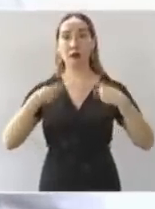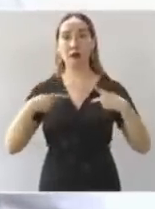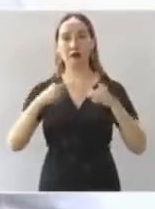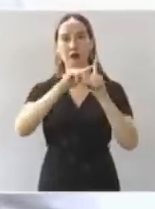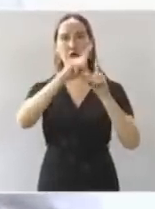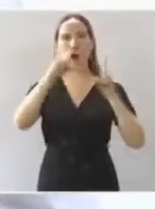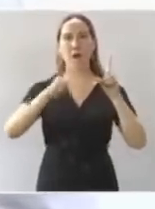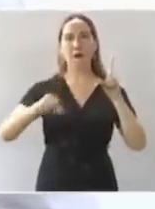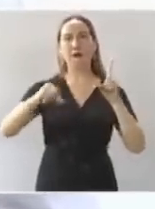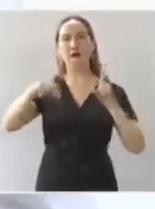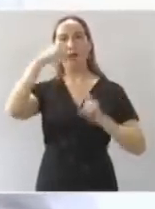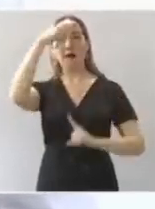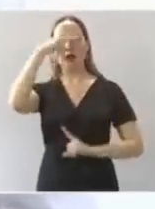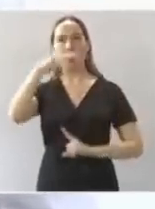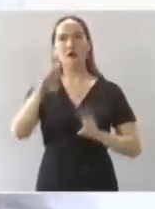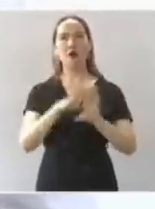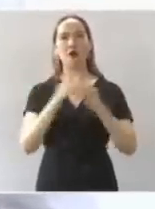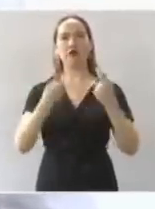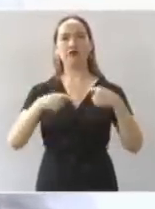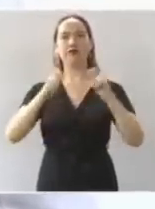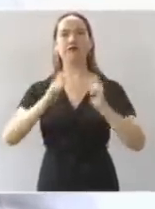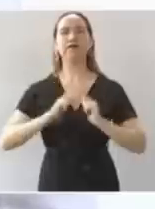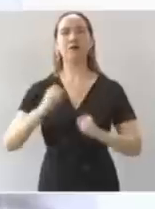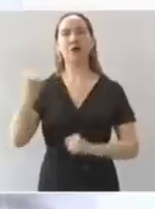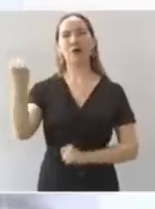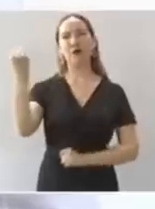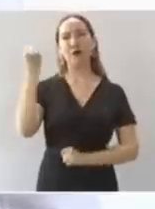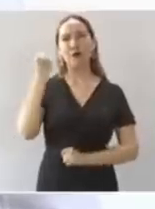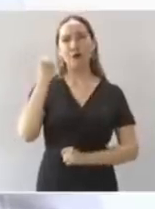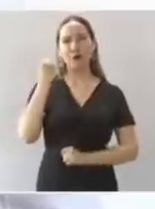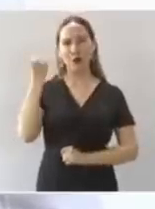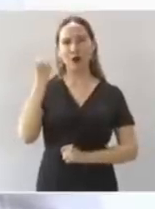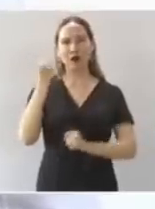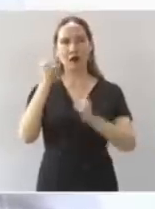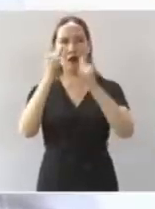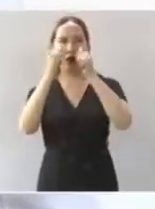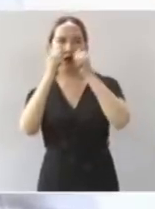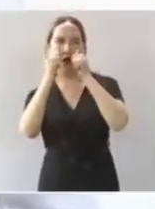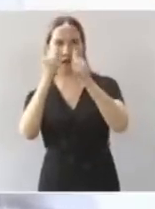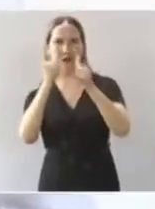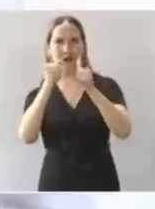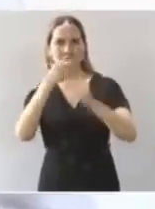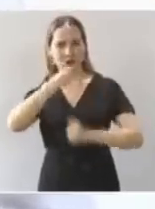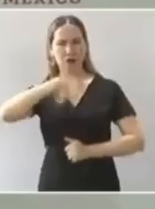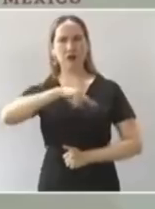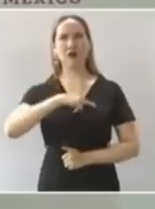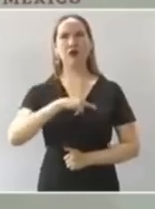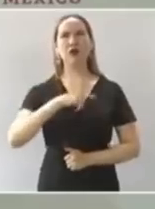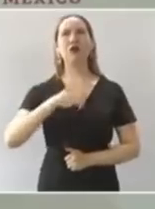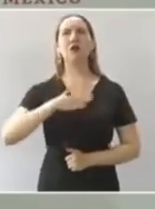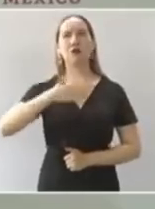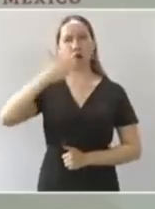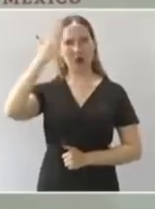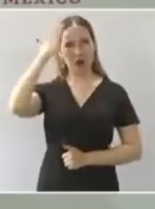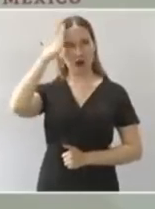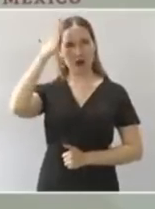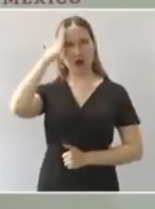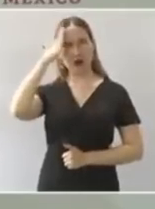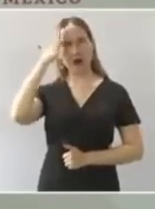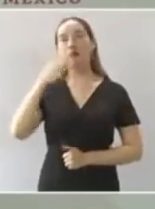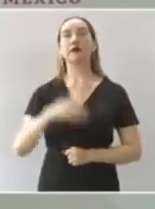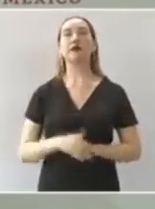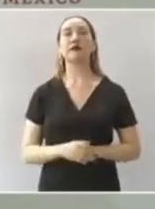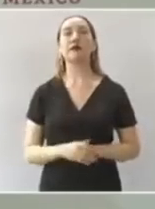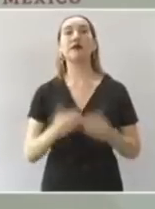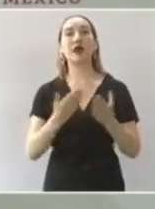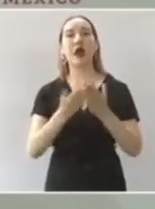empoderado, es el que manda. Nosotros gobernamos obedeciendo al pueblo.